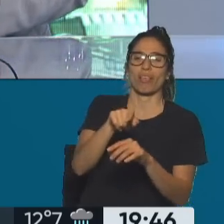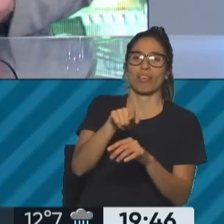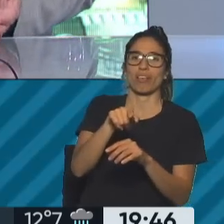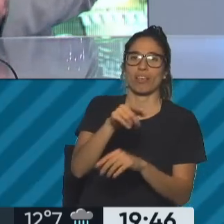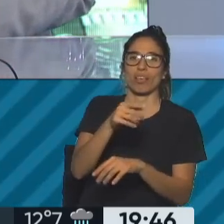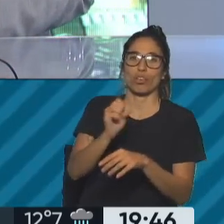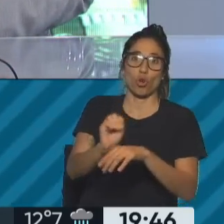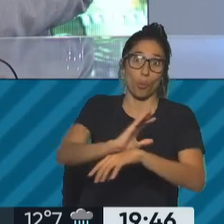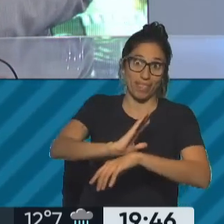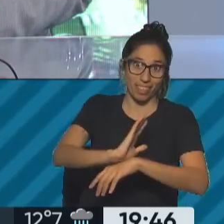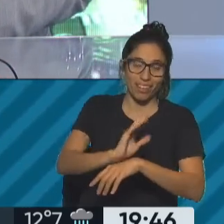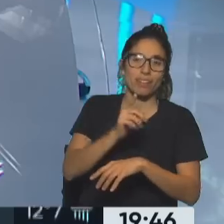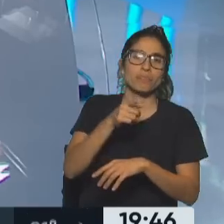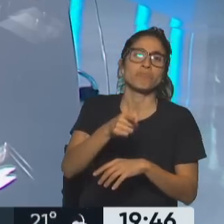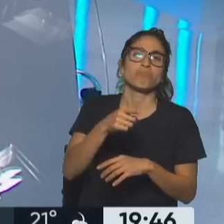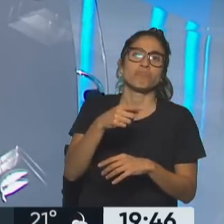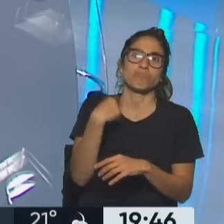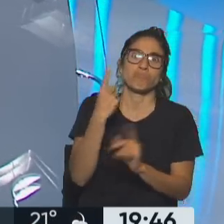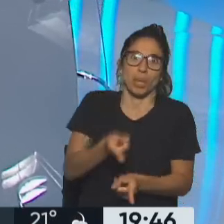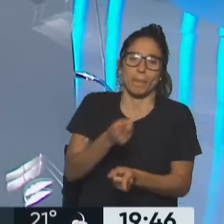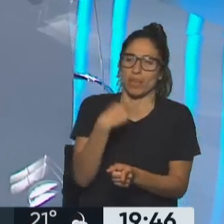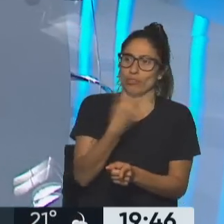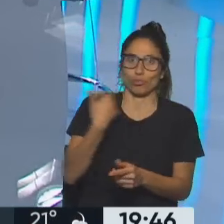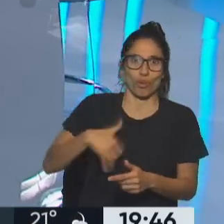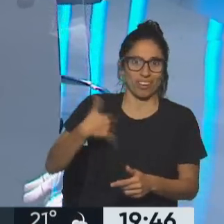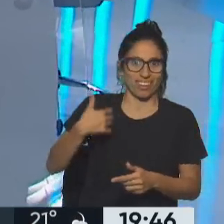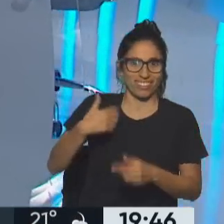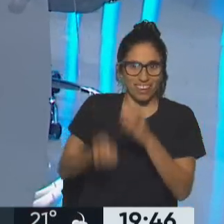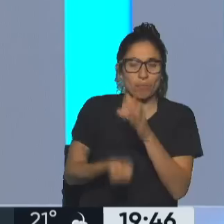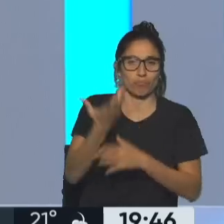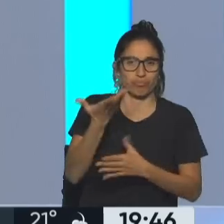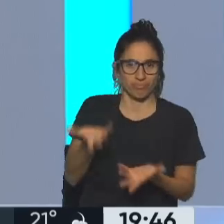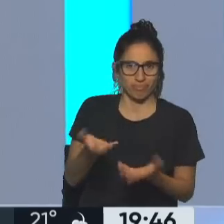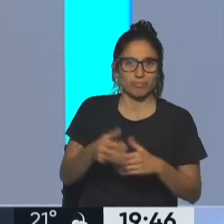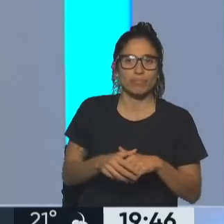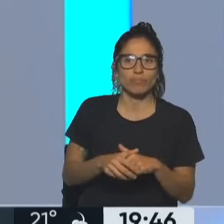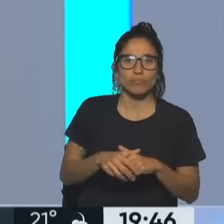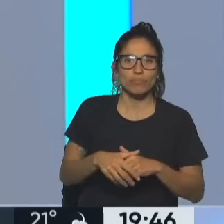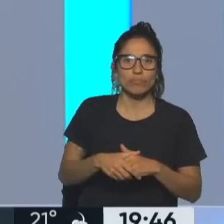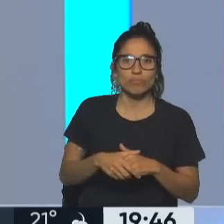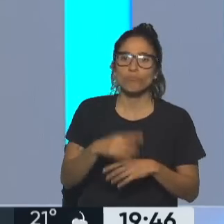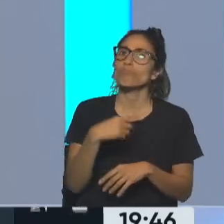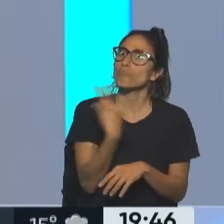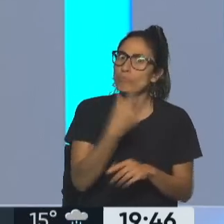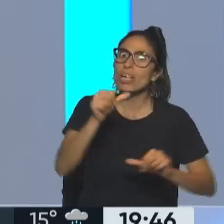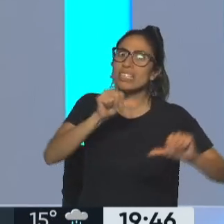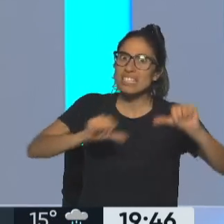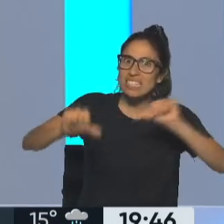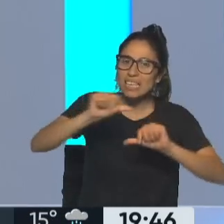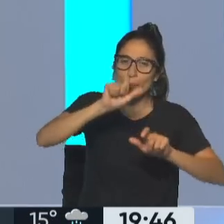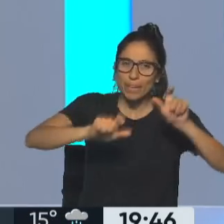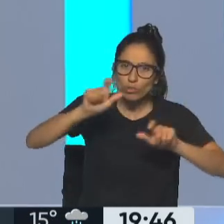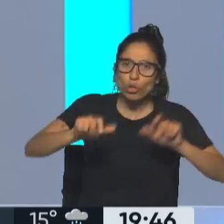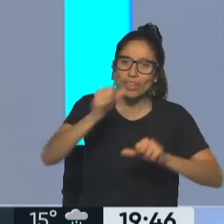derecho a la vida y la muerte también. Entonces, tuvimos que sacar nuestros propios, nuestros propios científicos pudieron hacer nuestros propios kits de